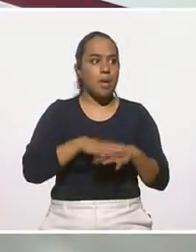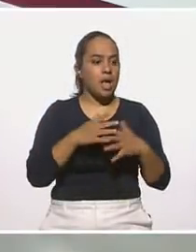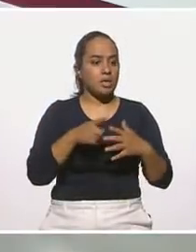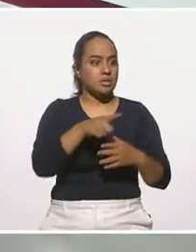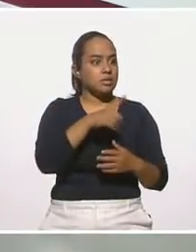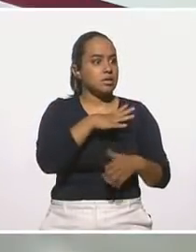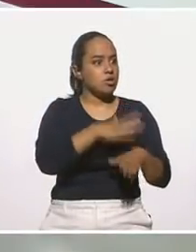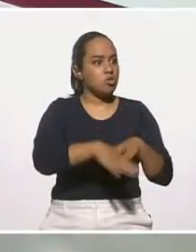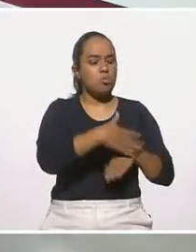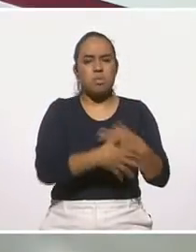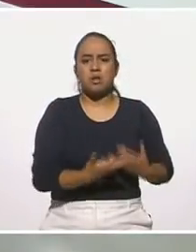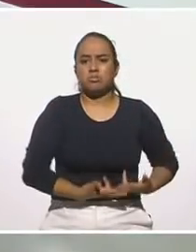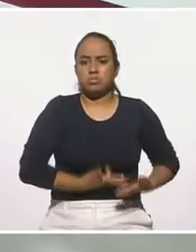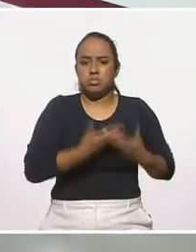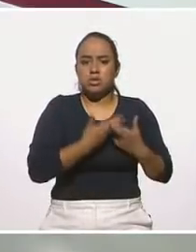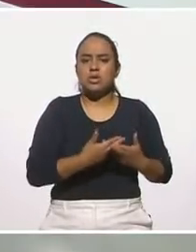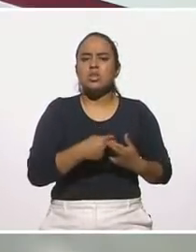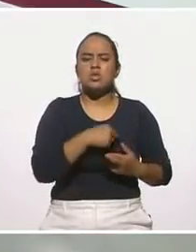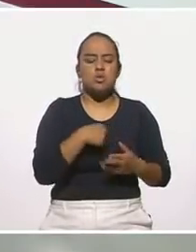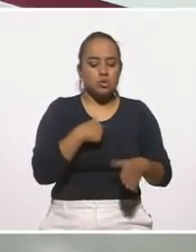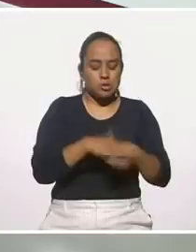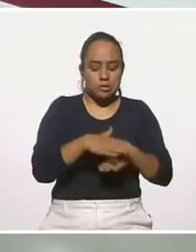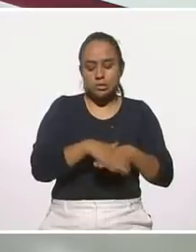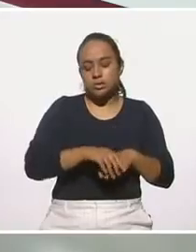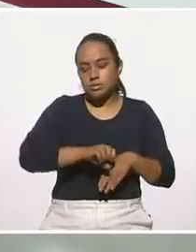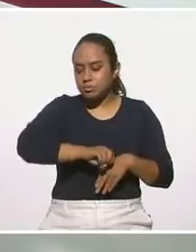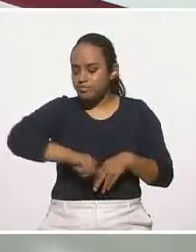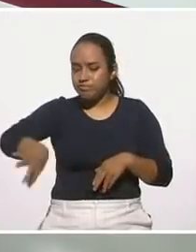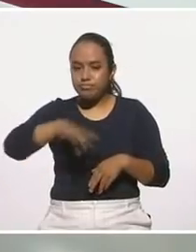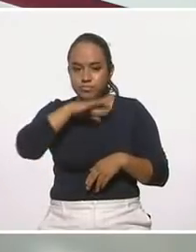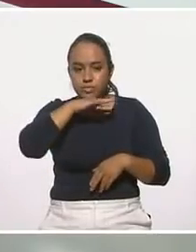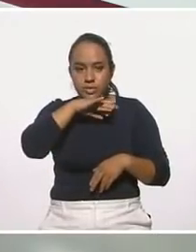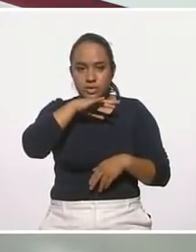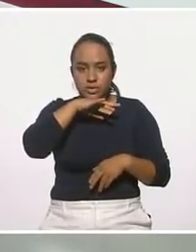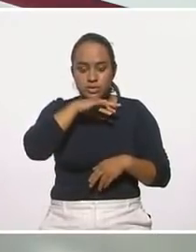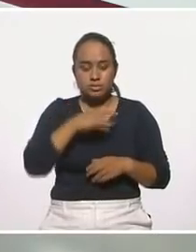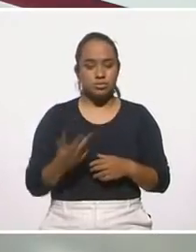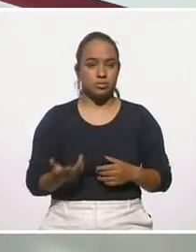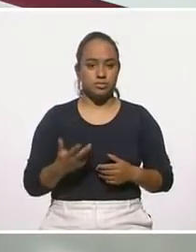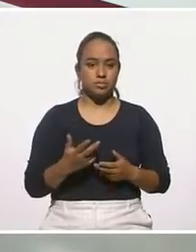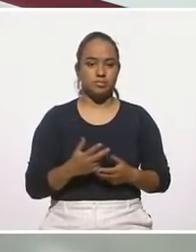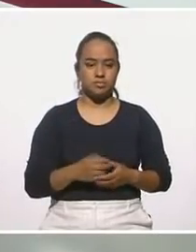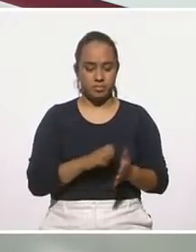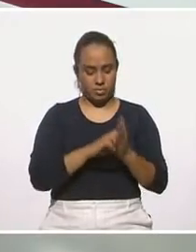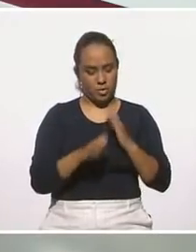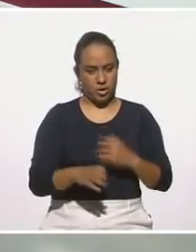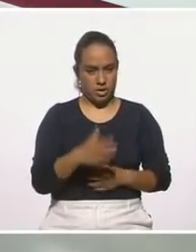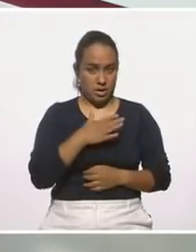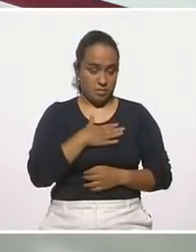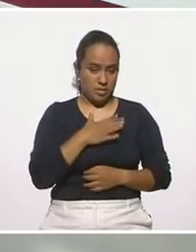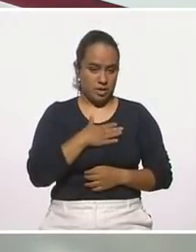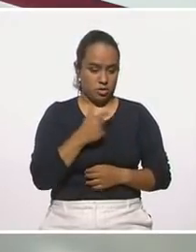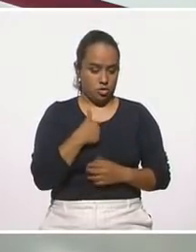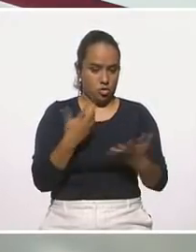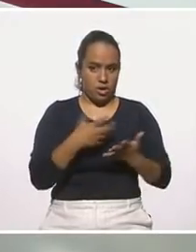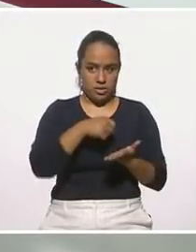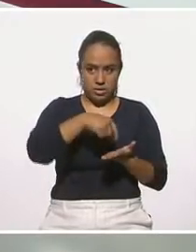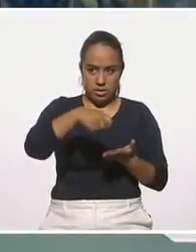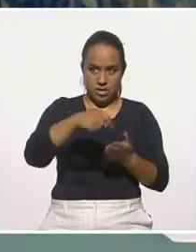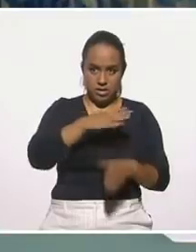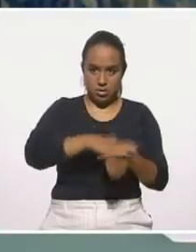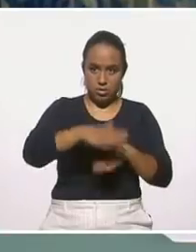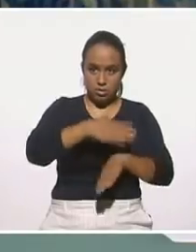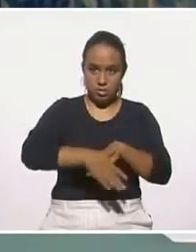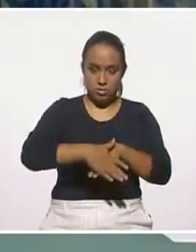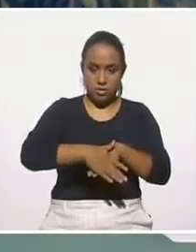y tiramos el nopal. En la mayoría, pues en mi caso personal, como productora, regreso el